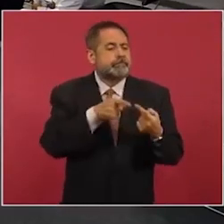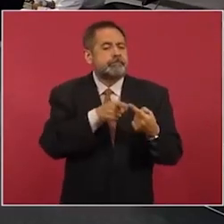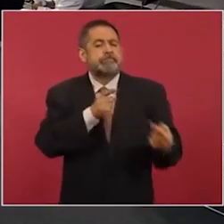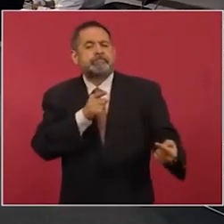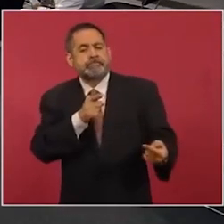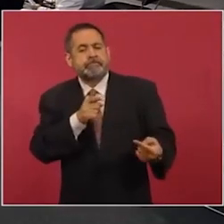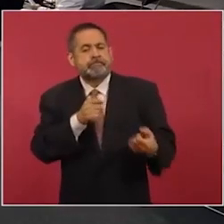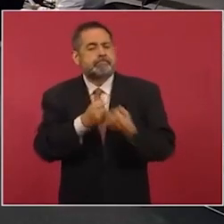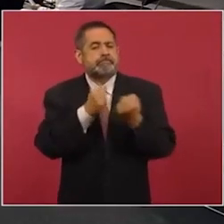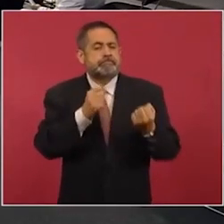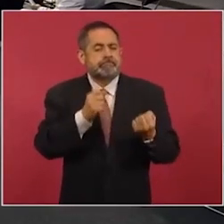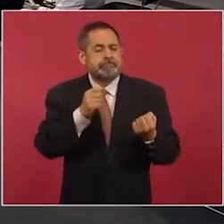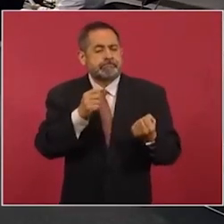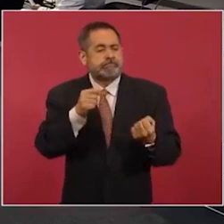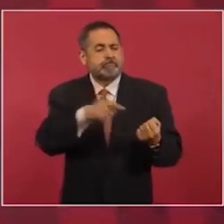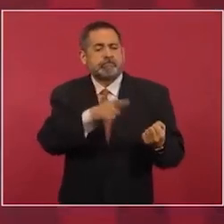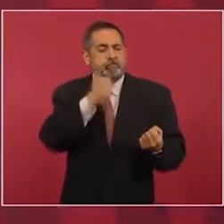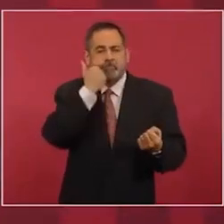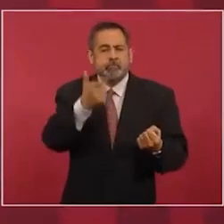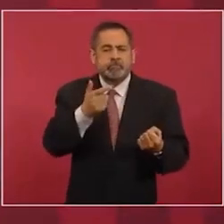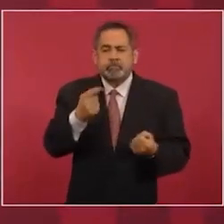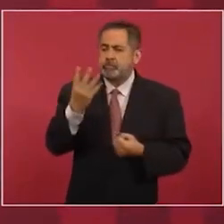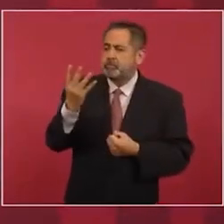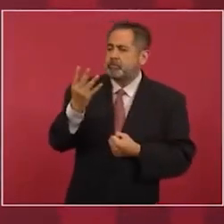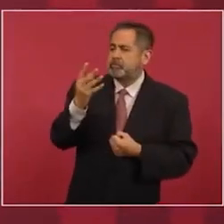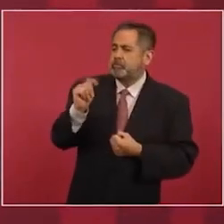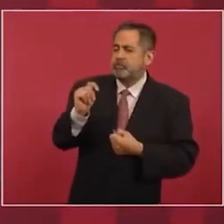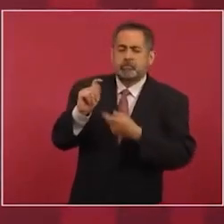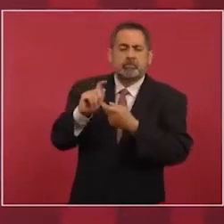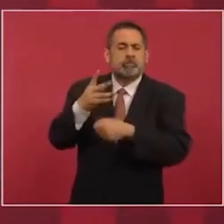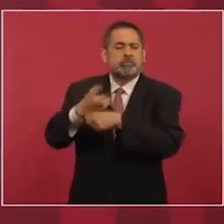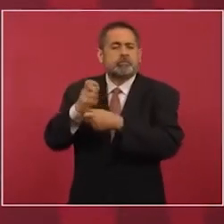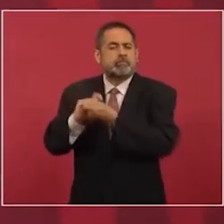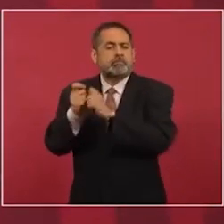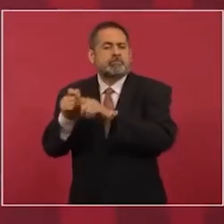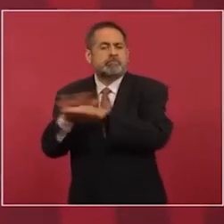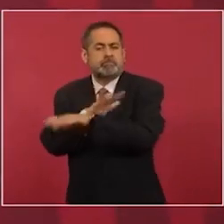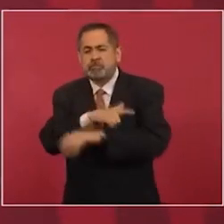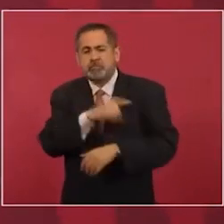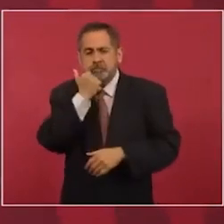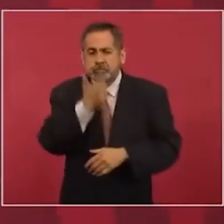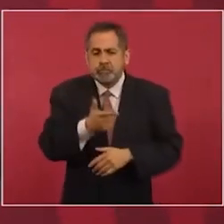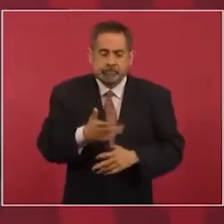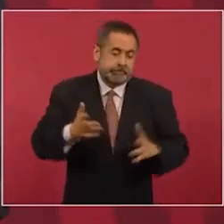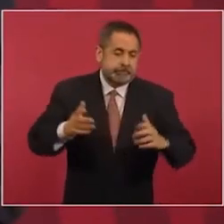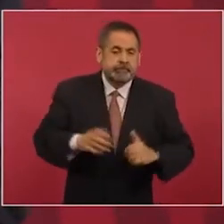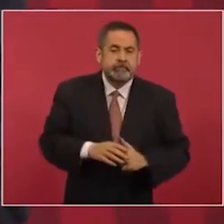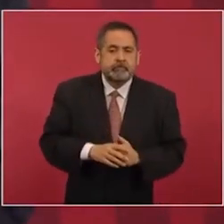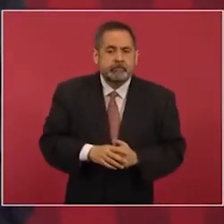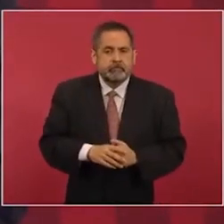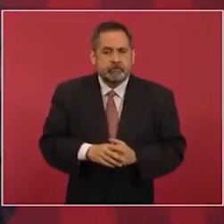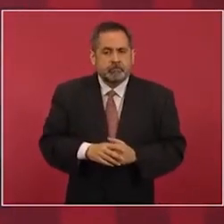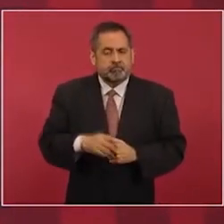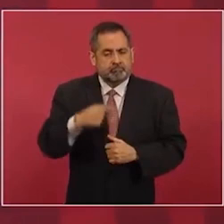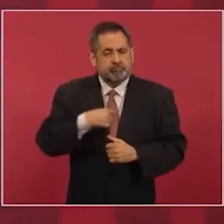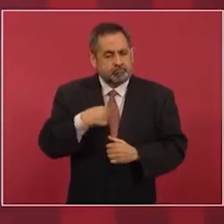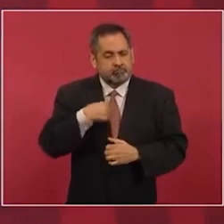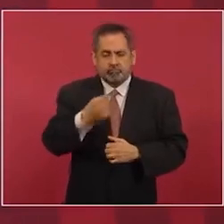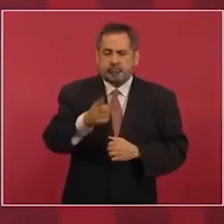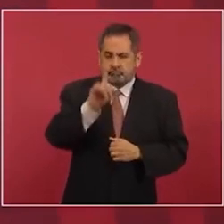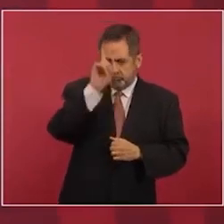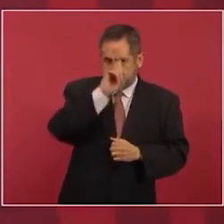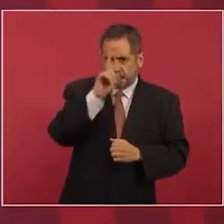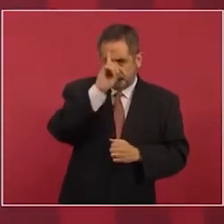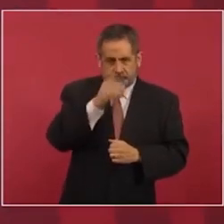a la Cuarta Transformación. Yo les aconsejaría que